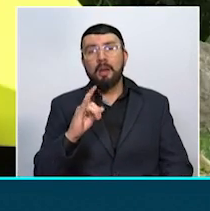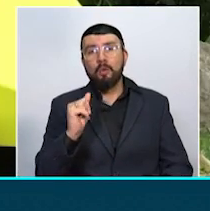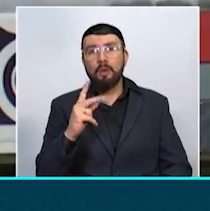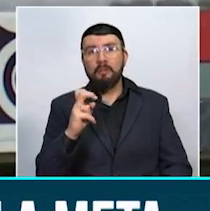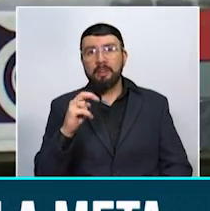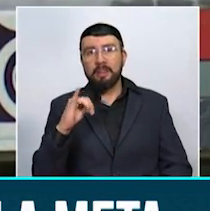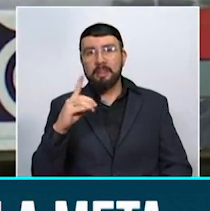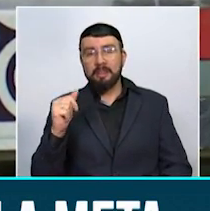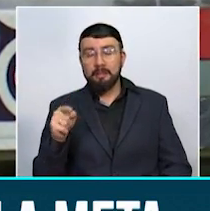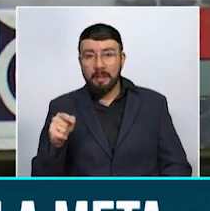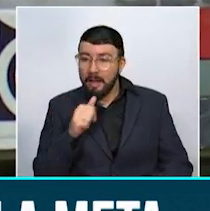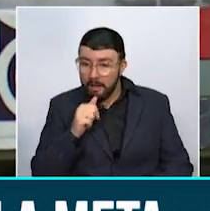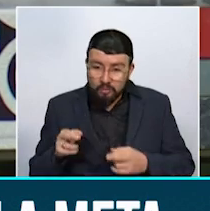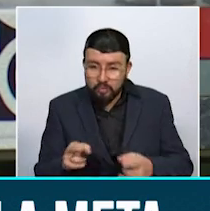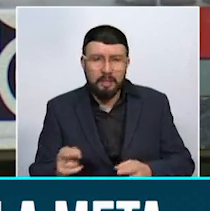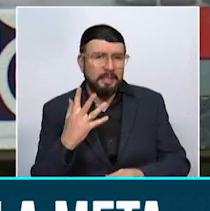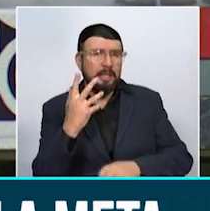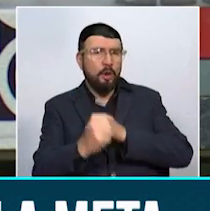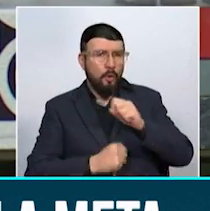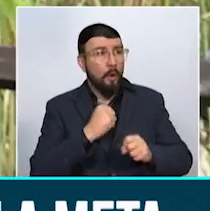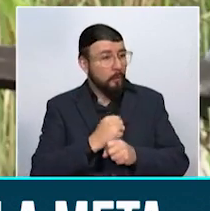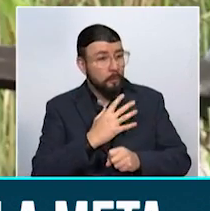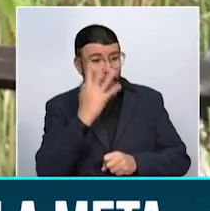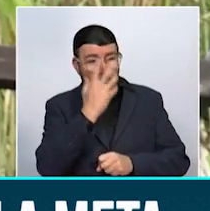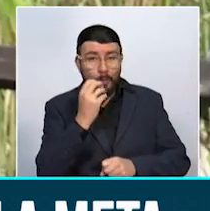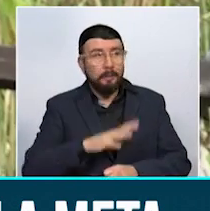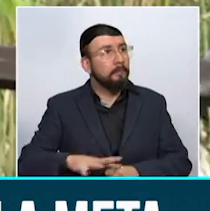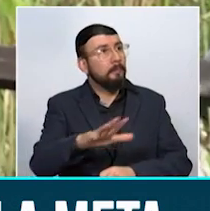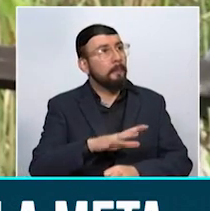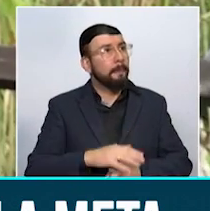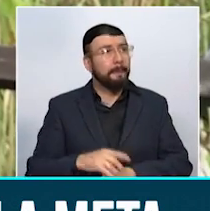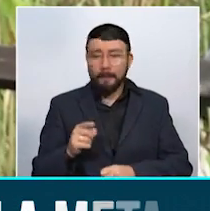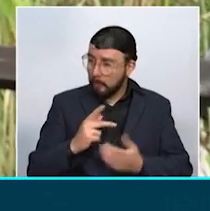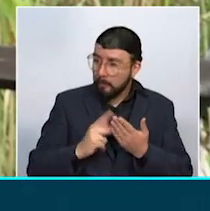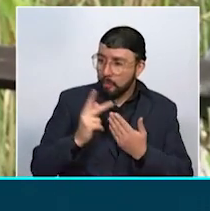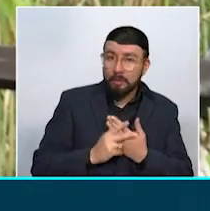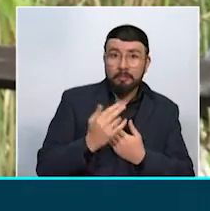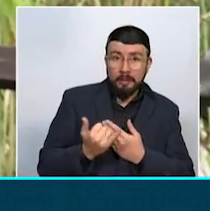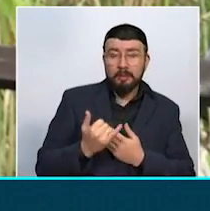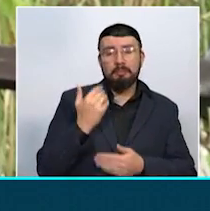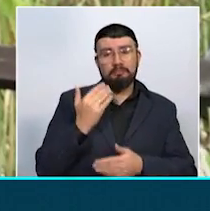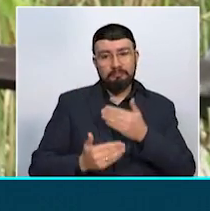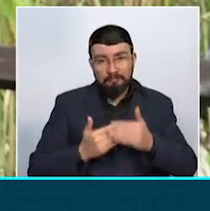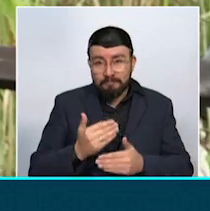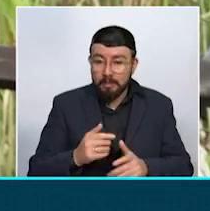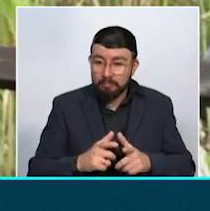proceso que lleva cinco años dignificando el espacio público. Este proyecto está creciendo, es un proyecto